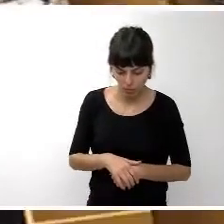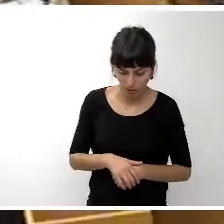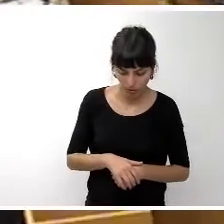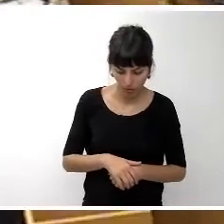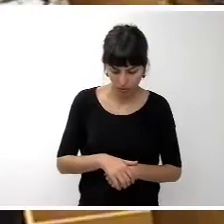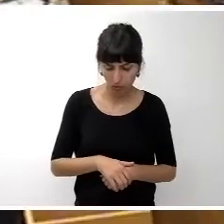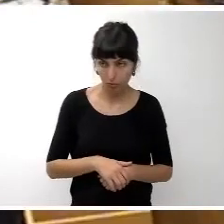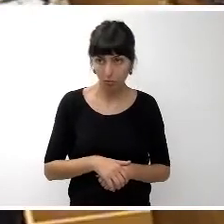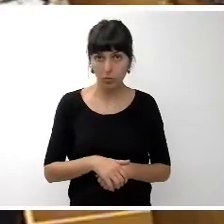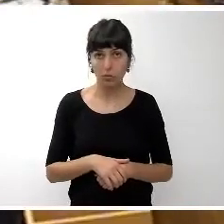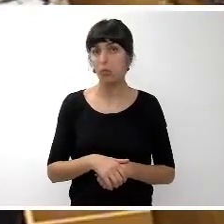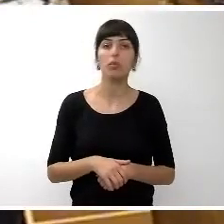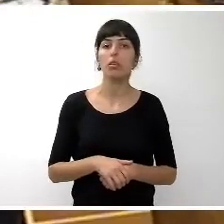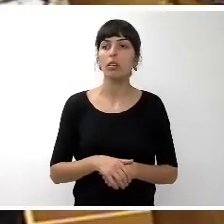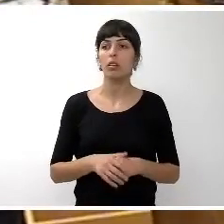Perdón, un segundo.